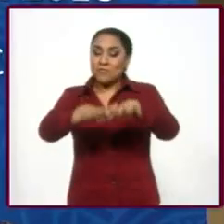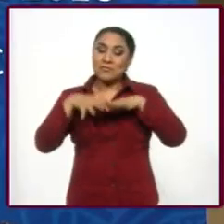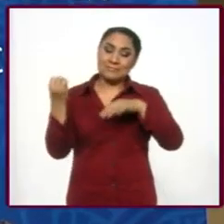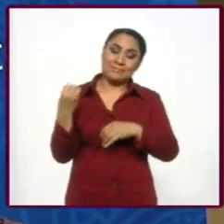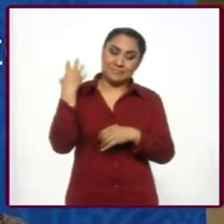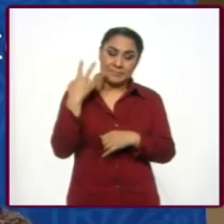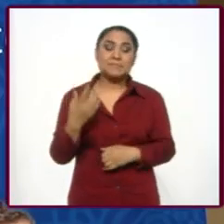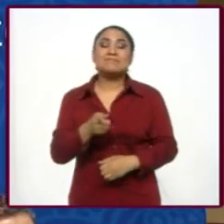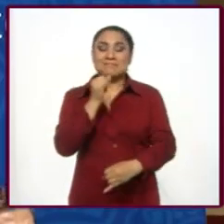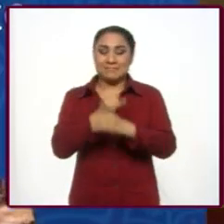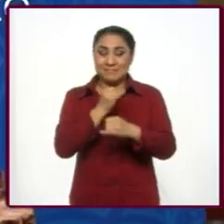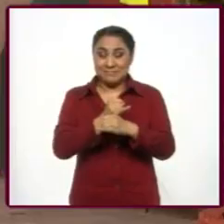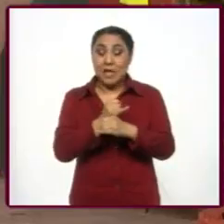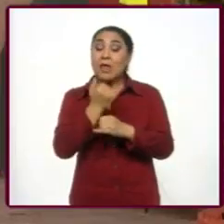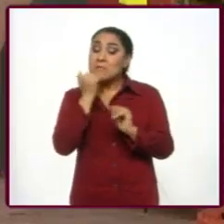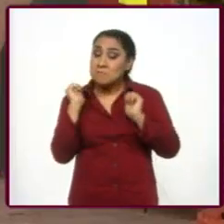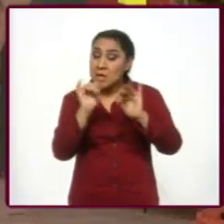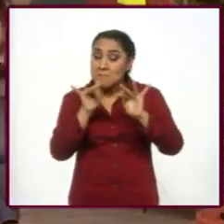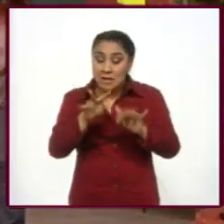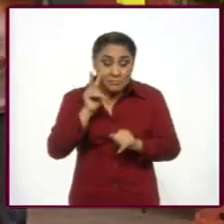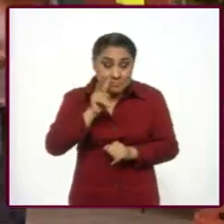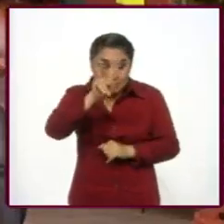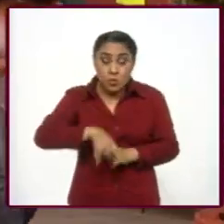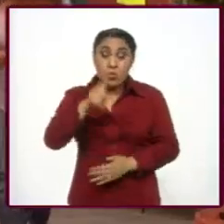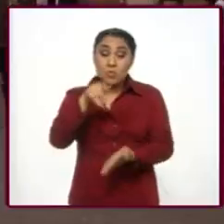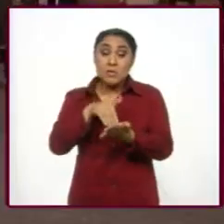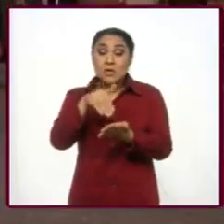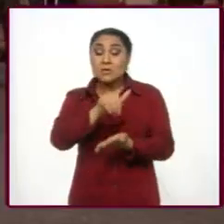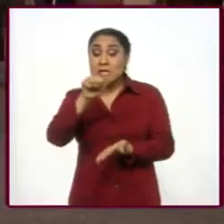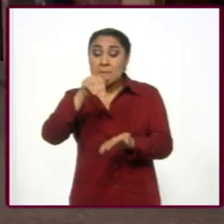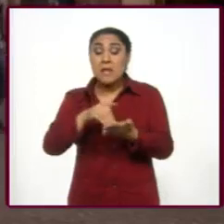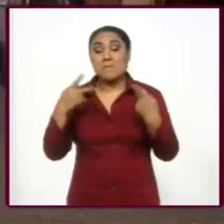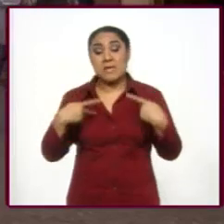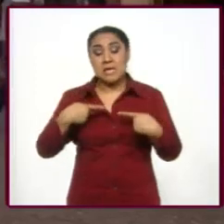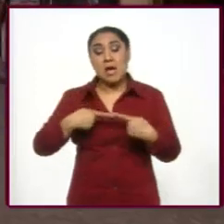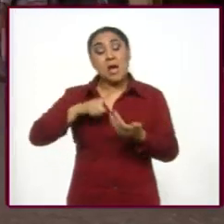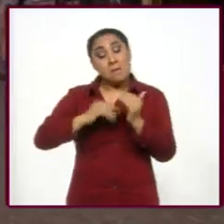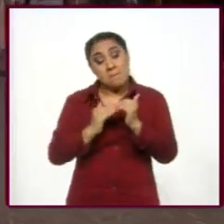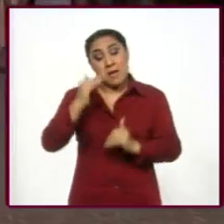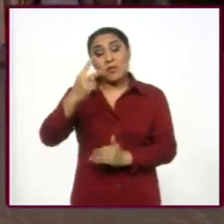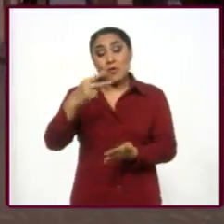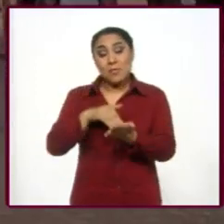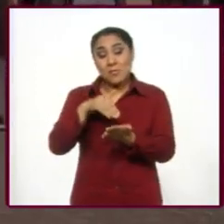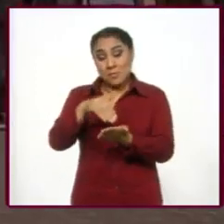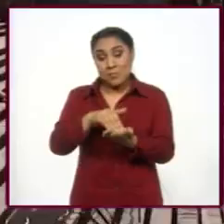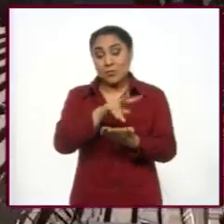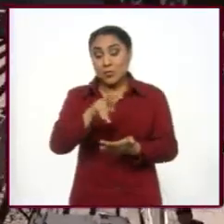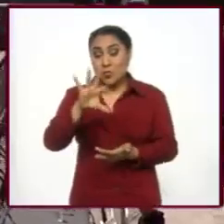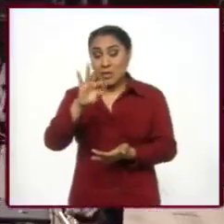La página del festival incrementó sus visitas de 1.600.000 visitantes a 2.240.000.